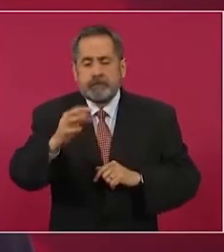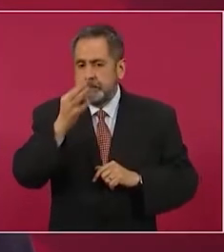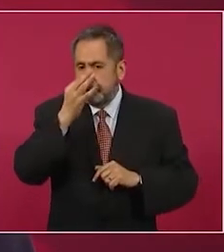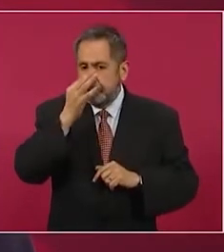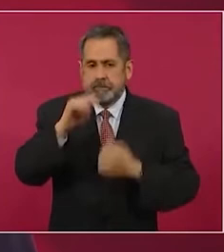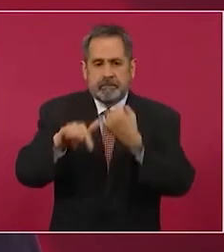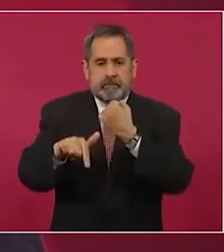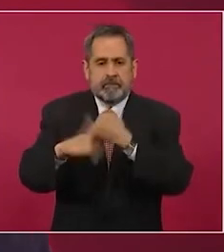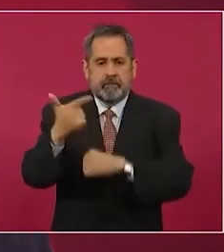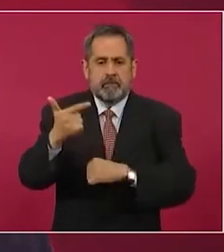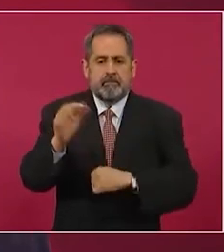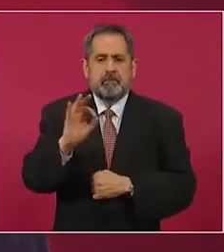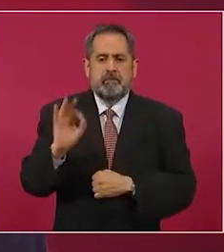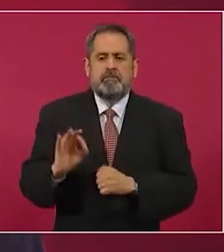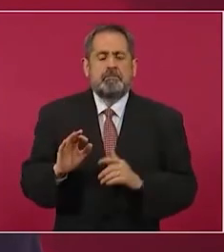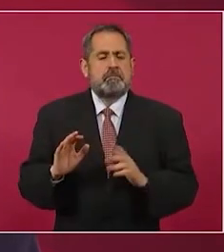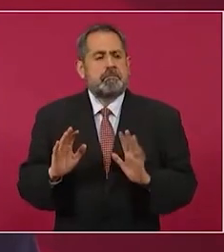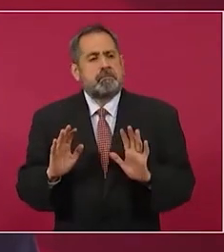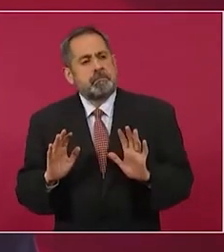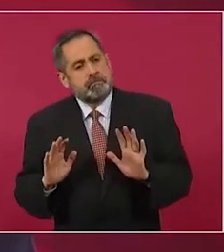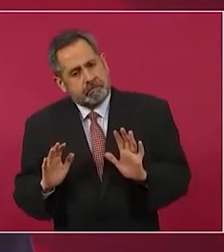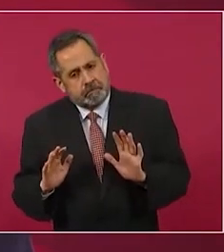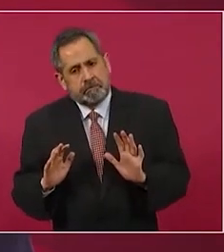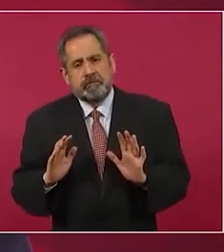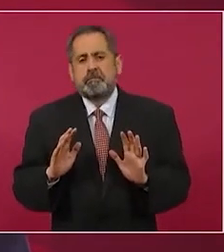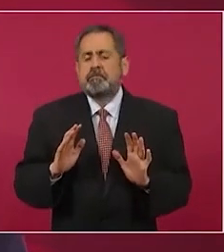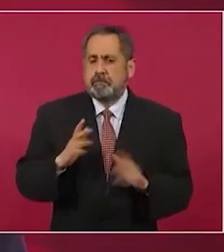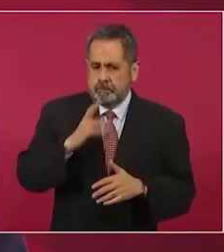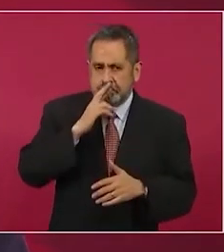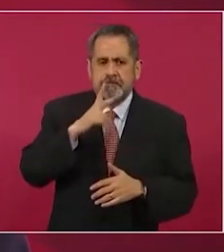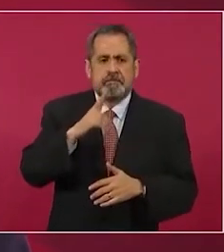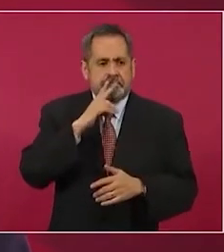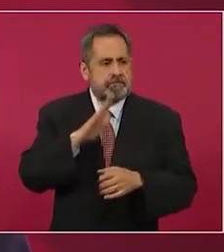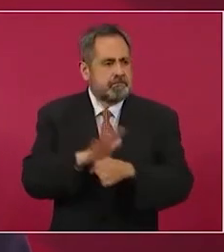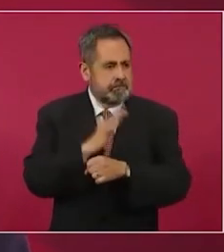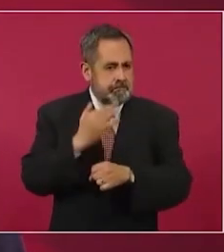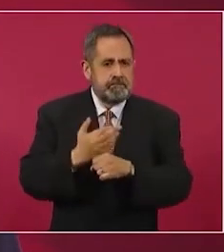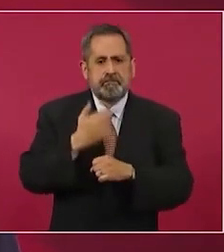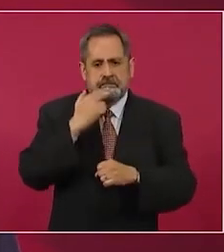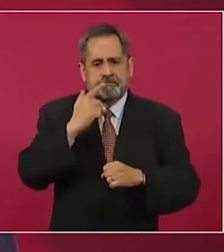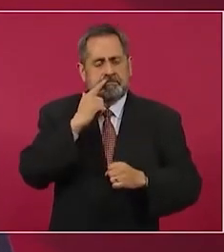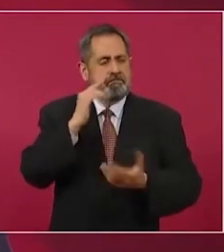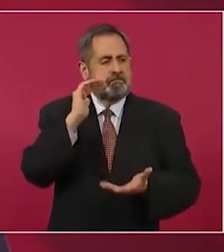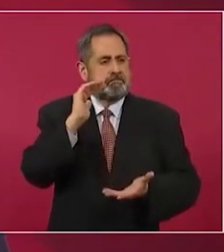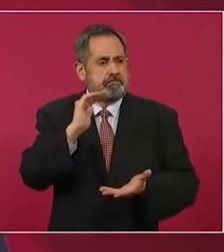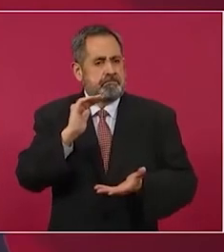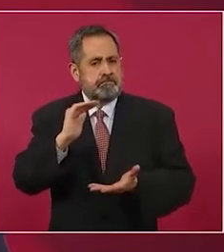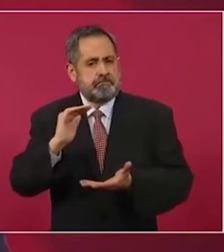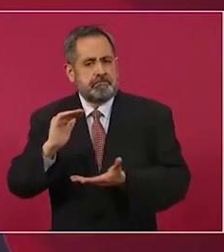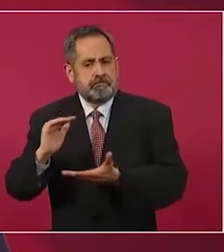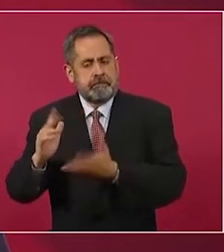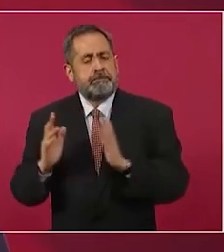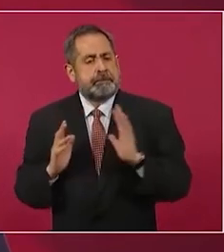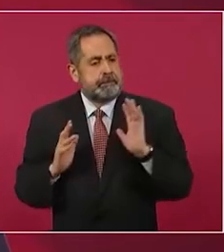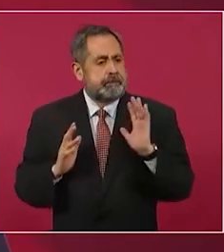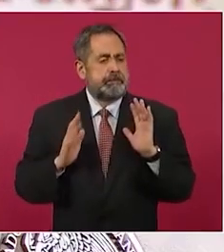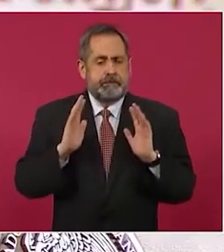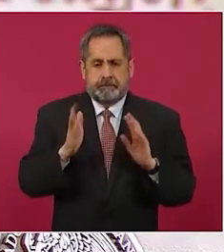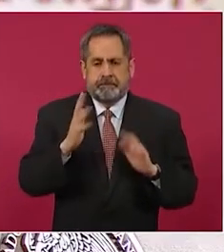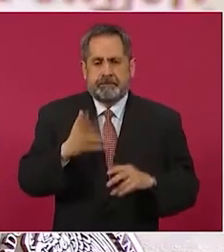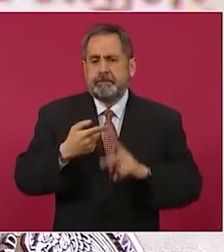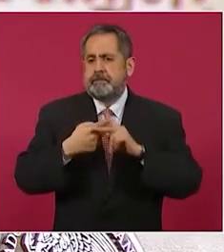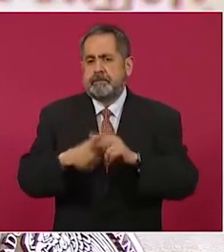esto es un cambio muy sustancial, ya se empieza a ver un cambio en la tendencia, y esto reduce desde luego la cantidad o el